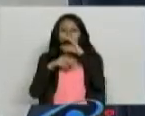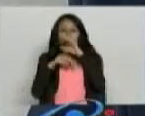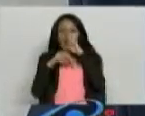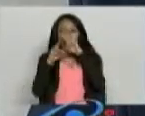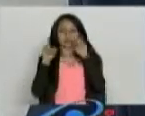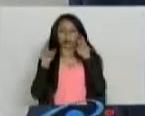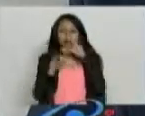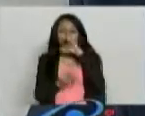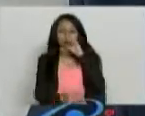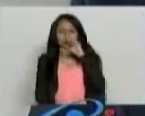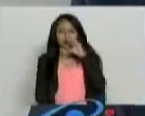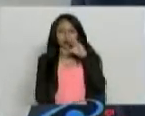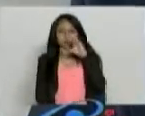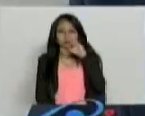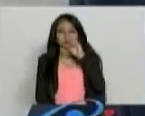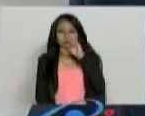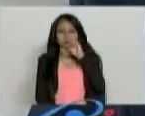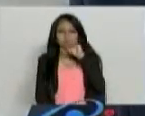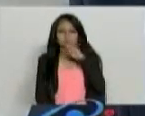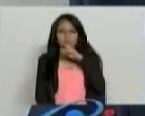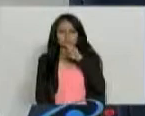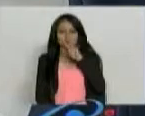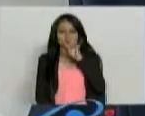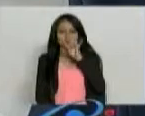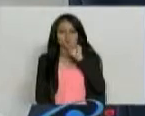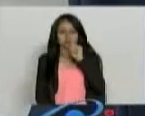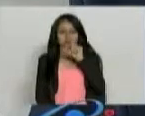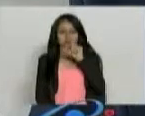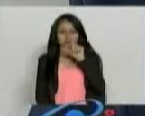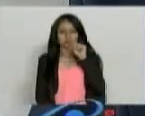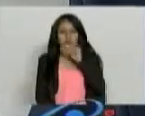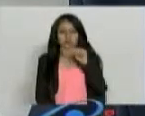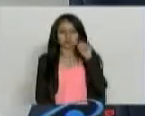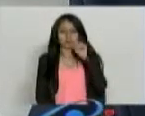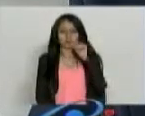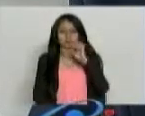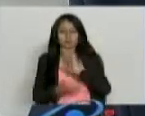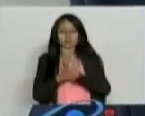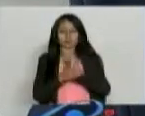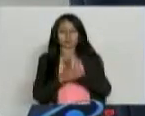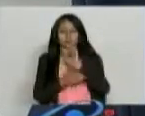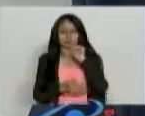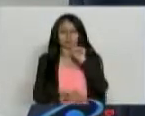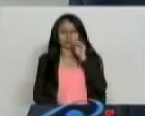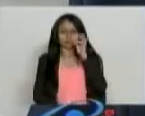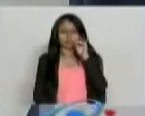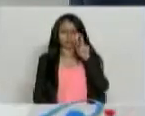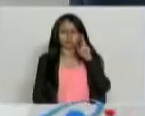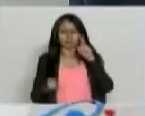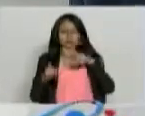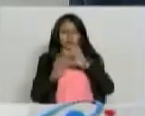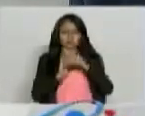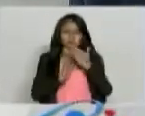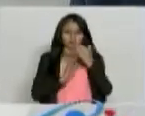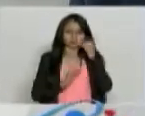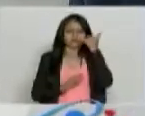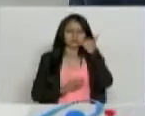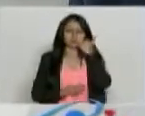.telecafe.tv y la segunda parte para llamadas de ustedes por la línea gratis 018000-127.